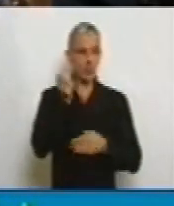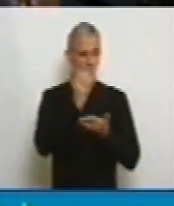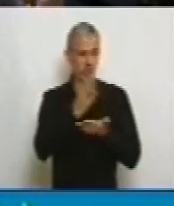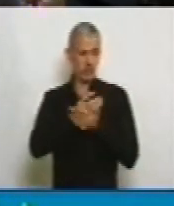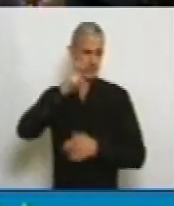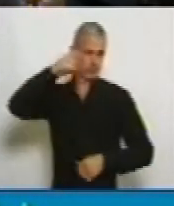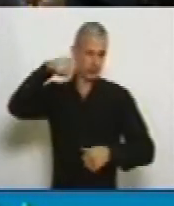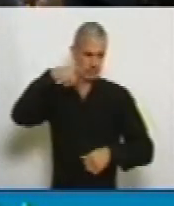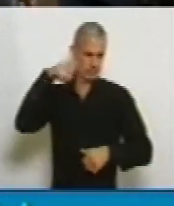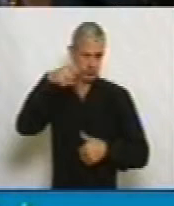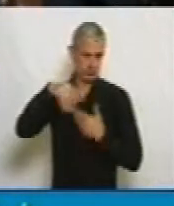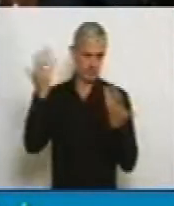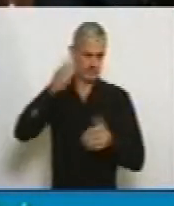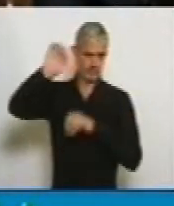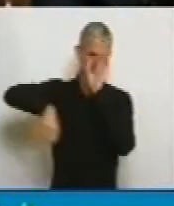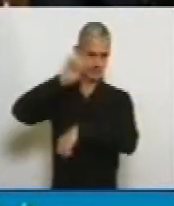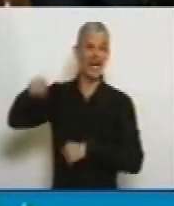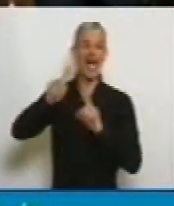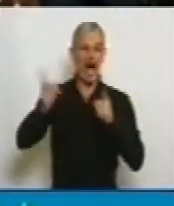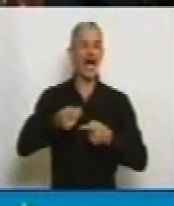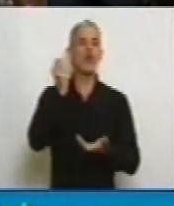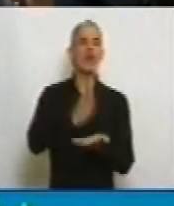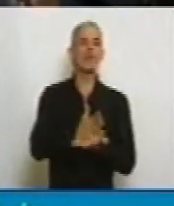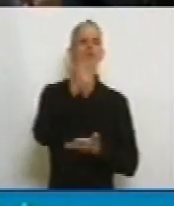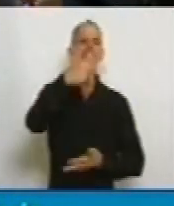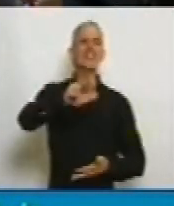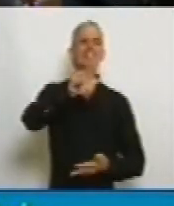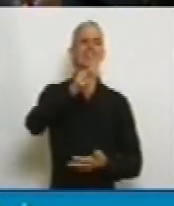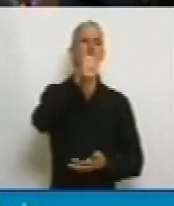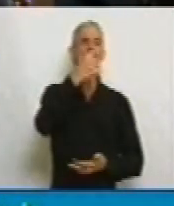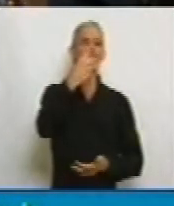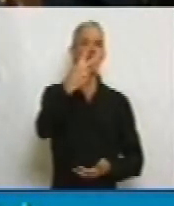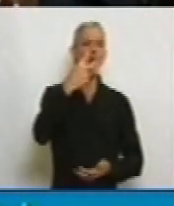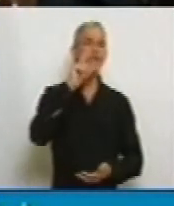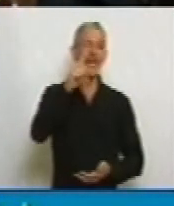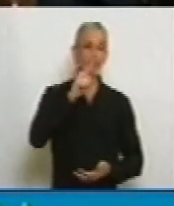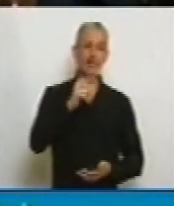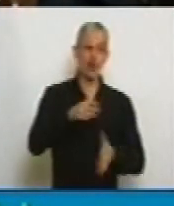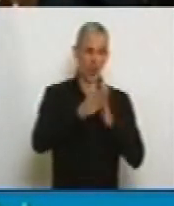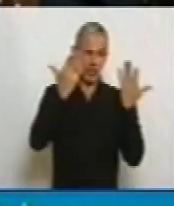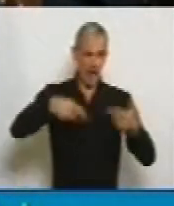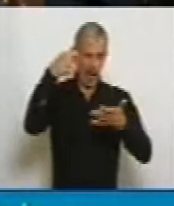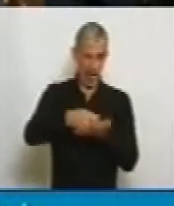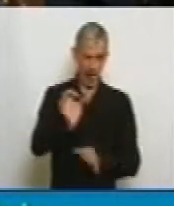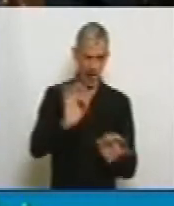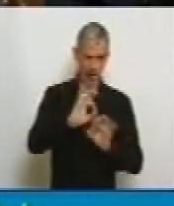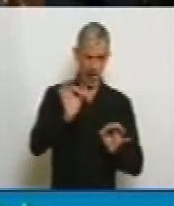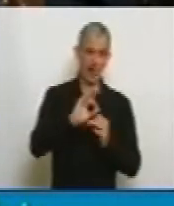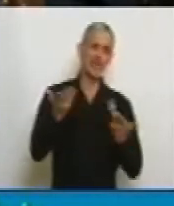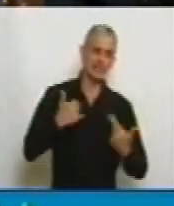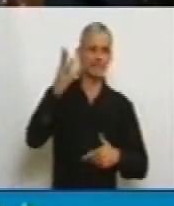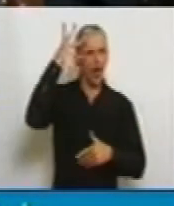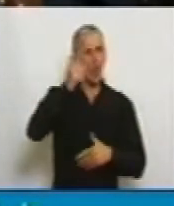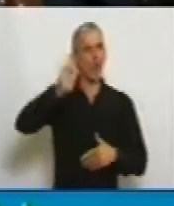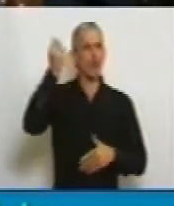desoídas. Inclusive hay una multa de 362 mil pesos que el medio no ha pagado y que se encuentra recurrida